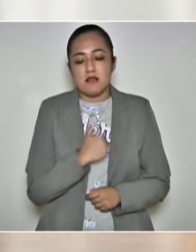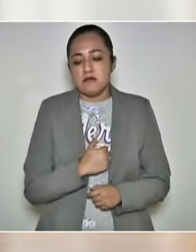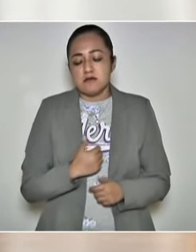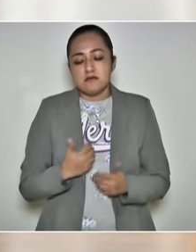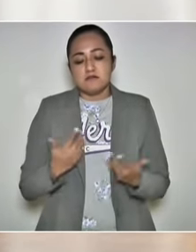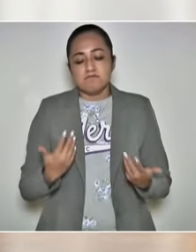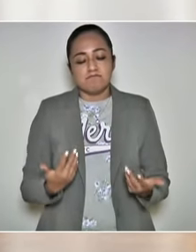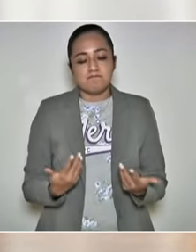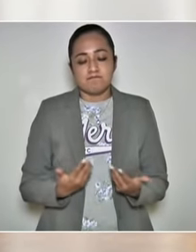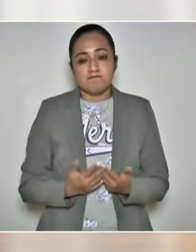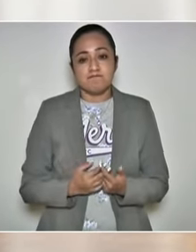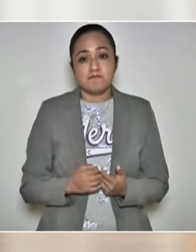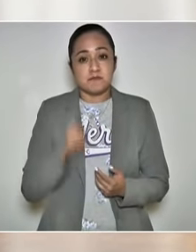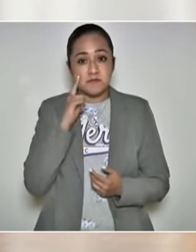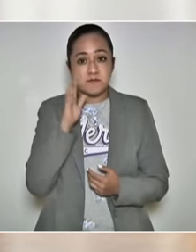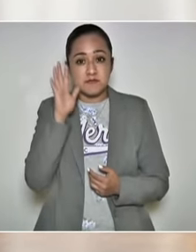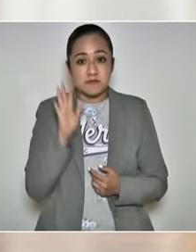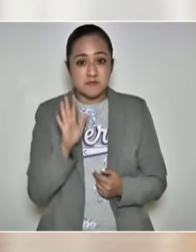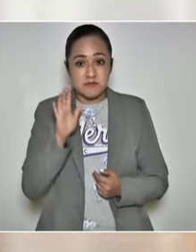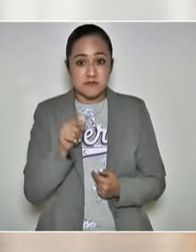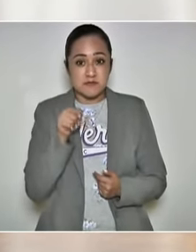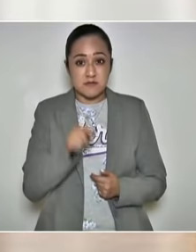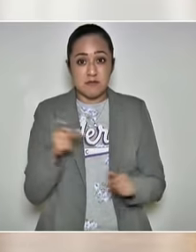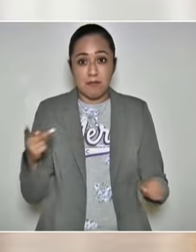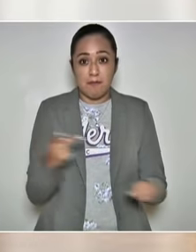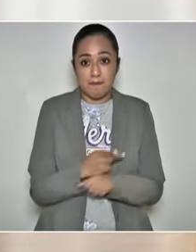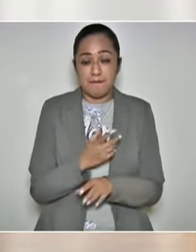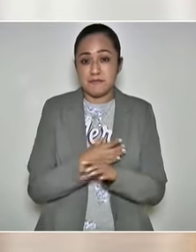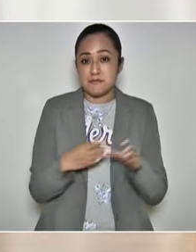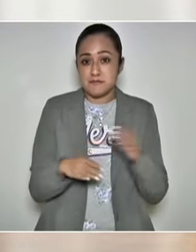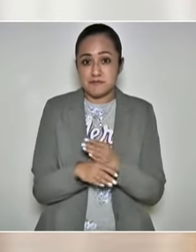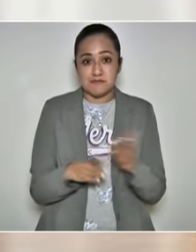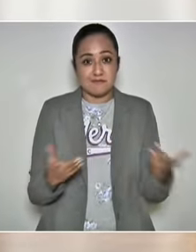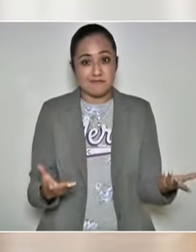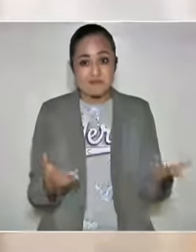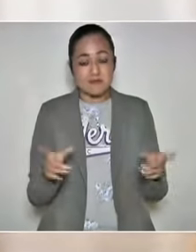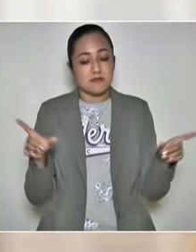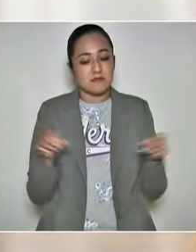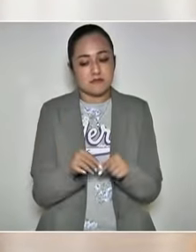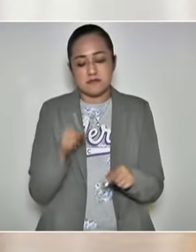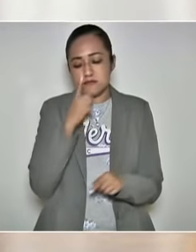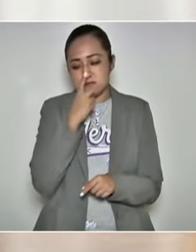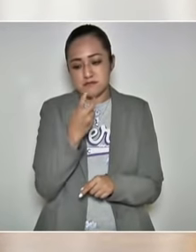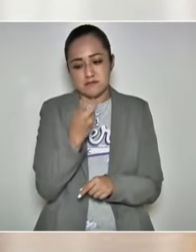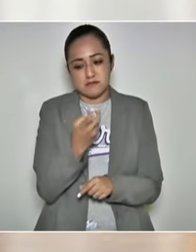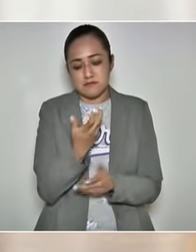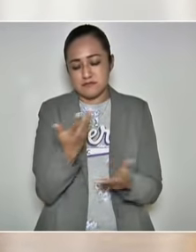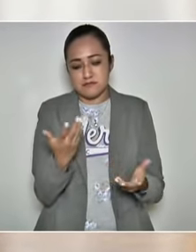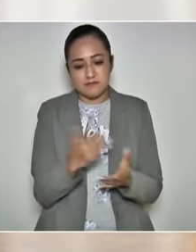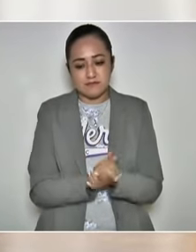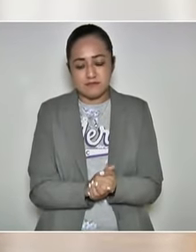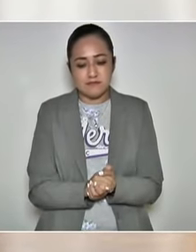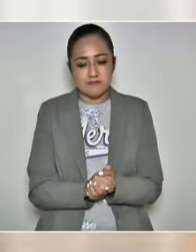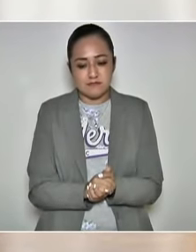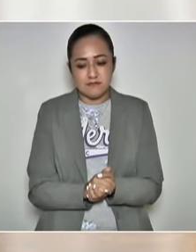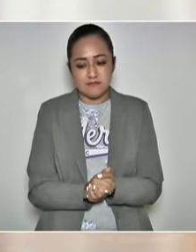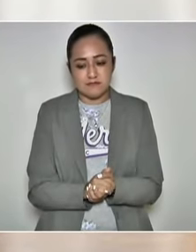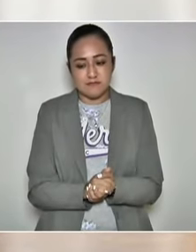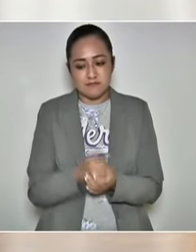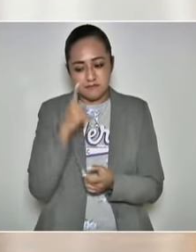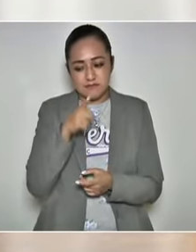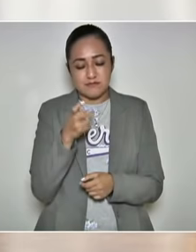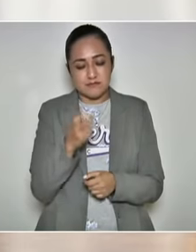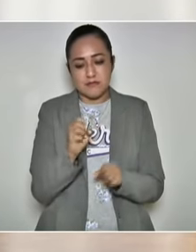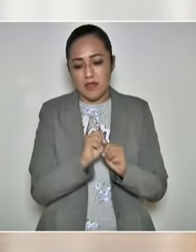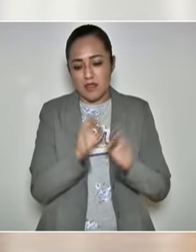Como al parecer, como al parecer ocurrieron los hechos. Solamente me voy a refirir en esos términos. Parece que está muy